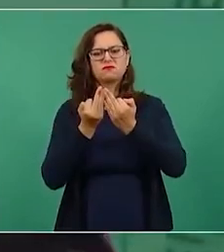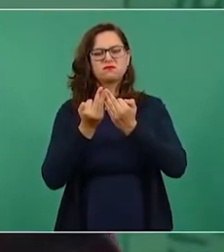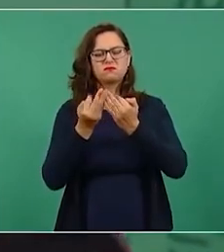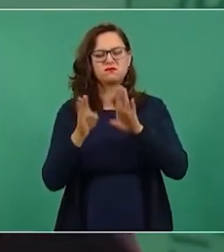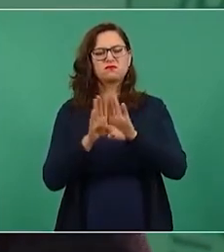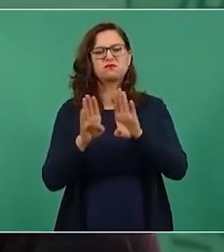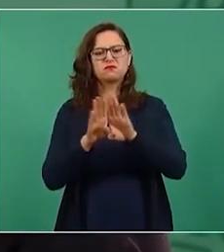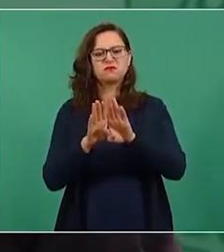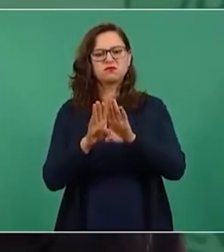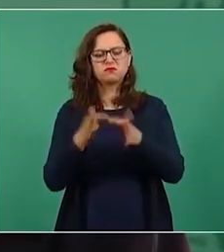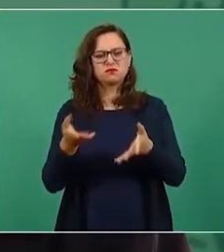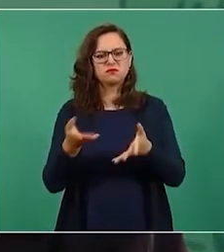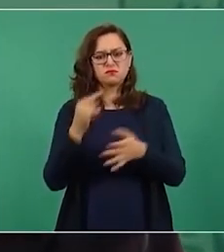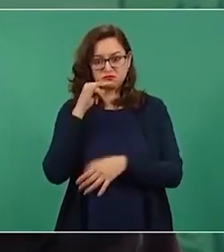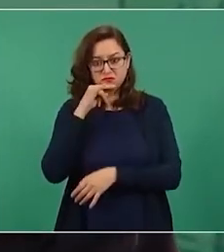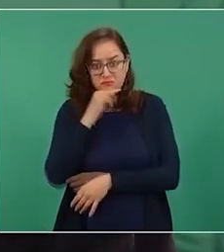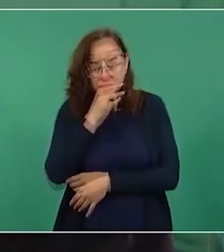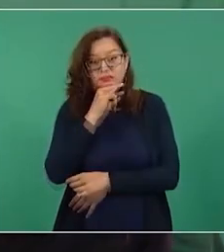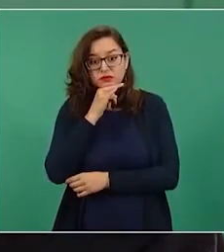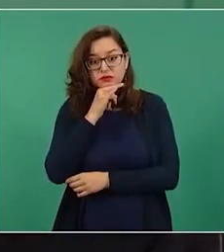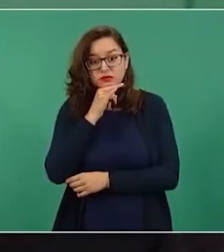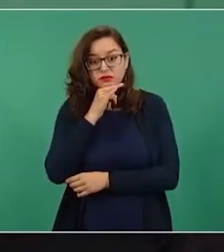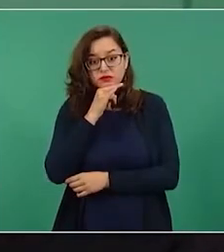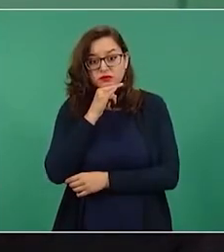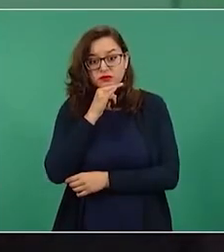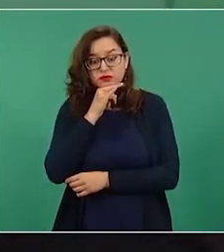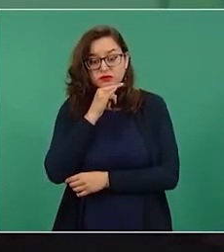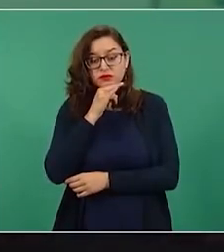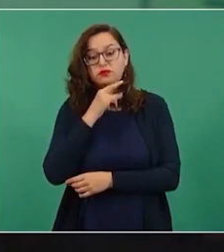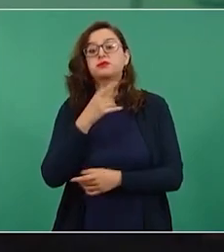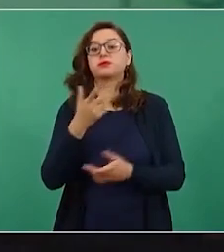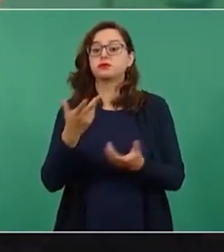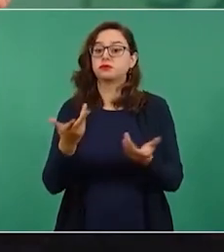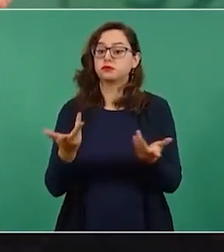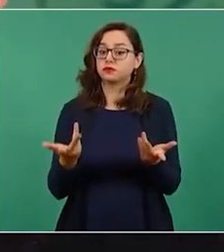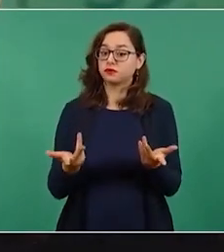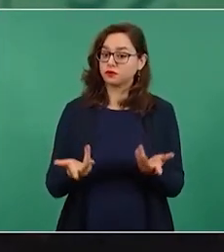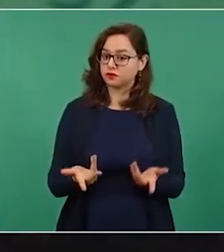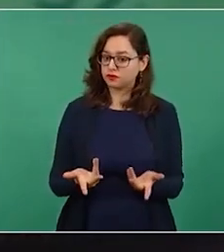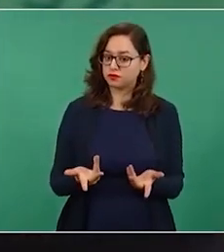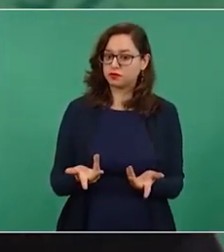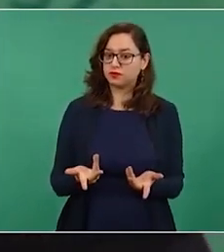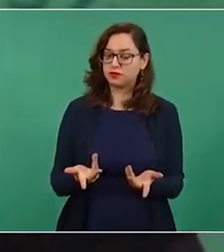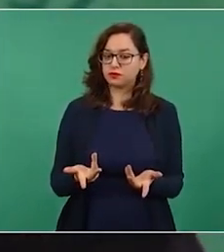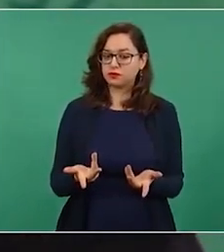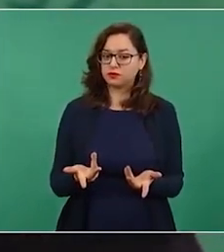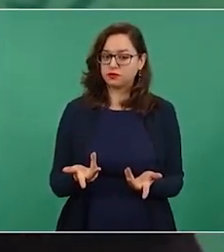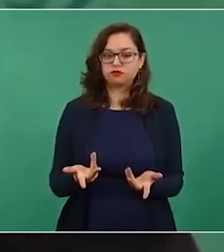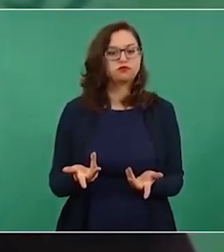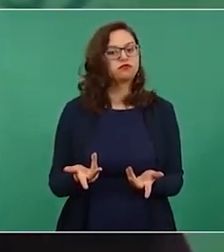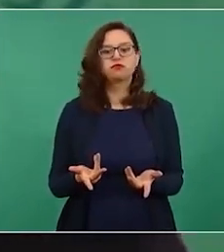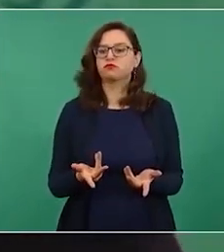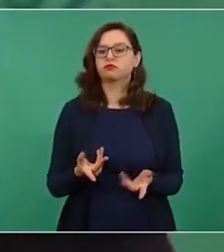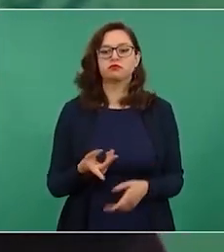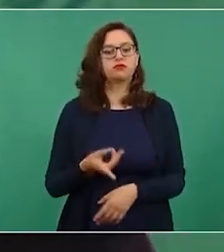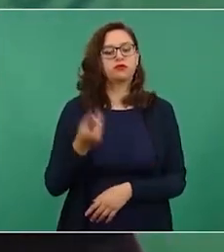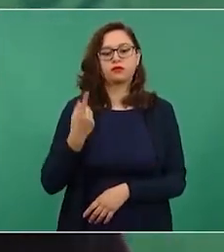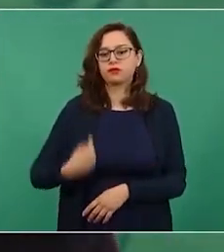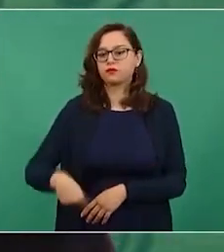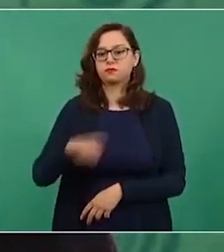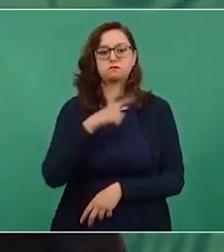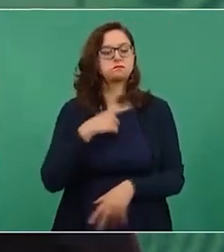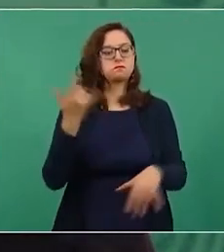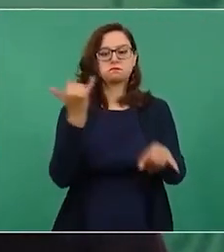La hipocresía entonces vamos a seguir informando